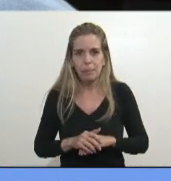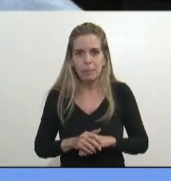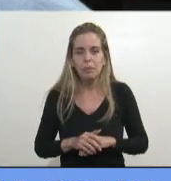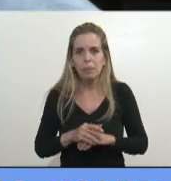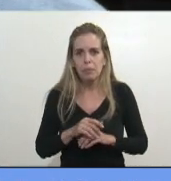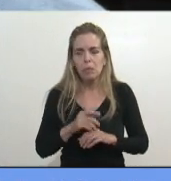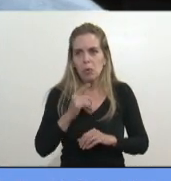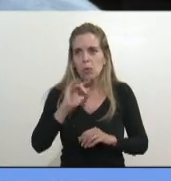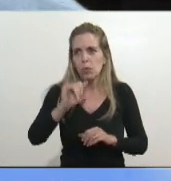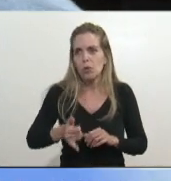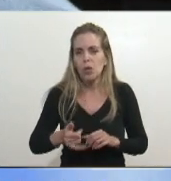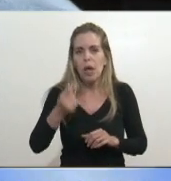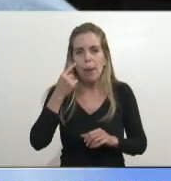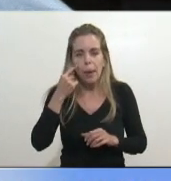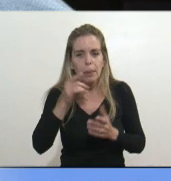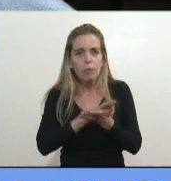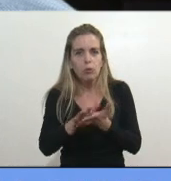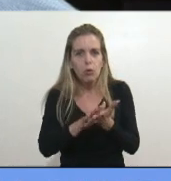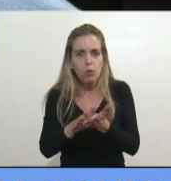dijo, bueno, hay que recomponer esto,